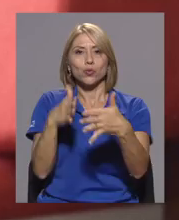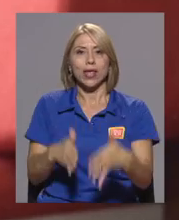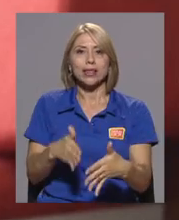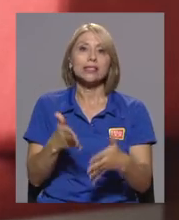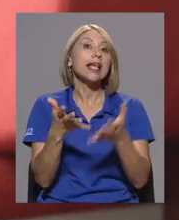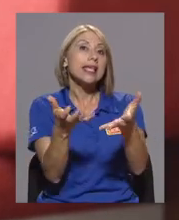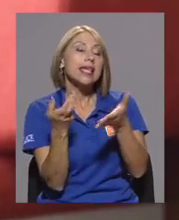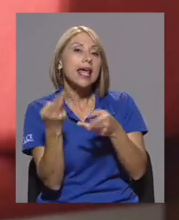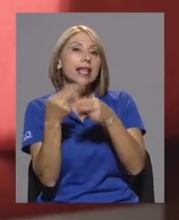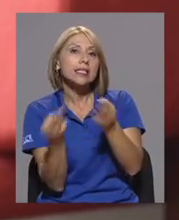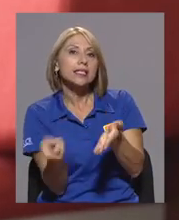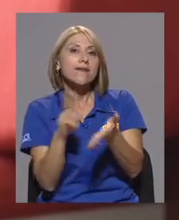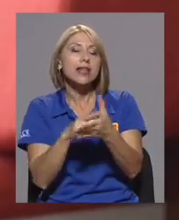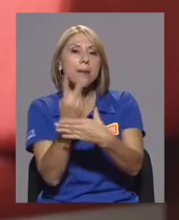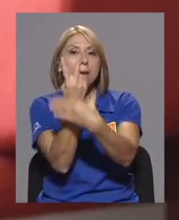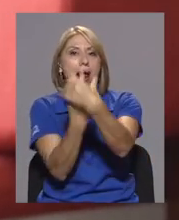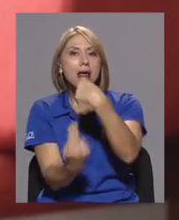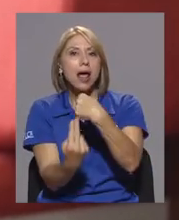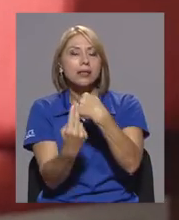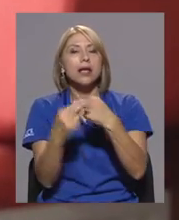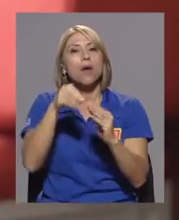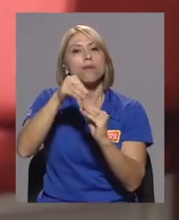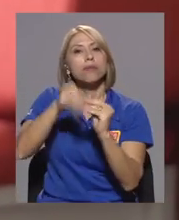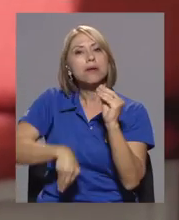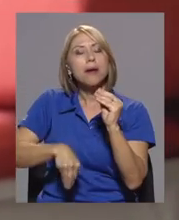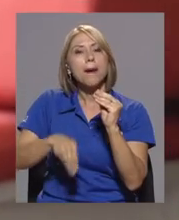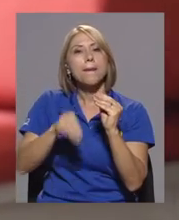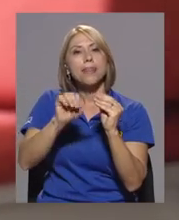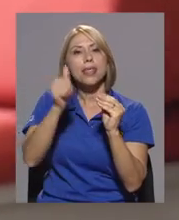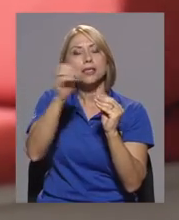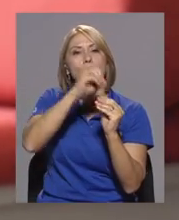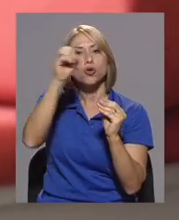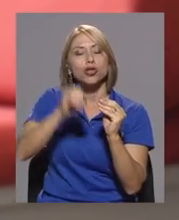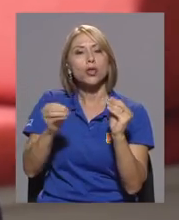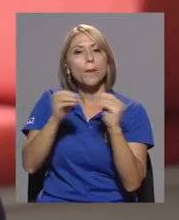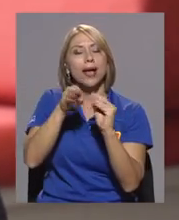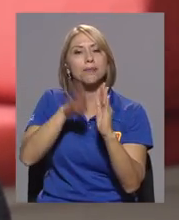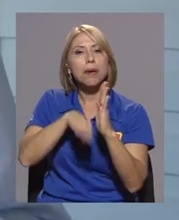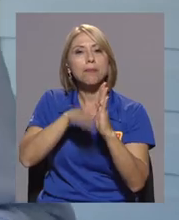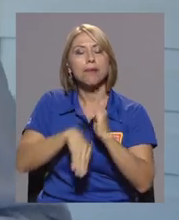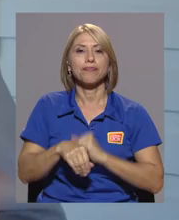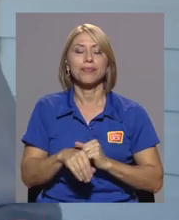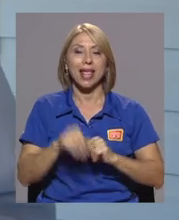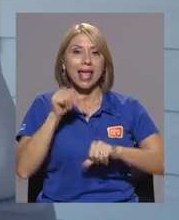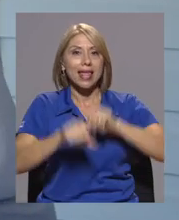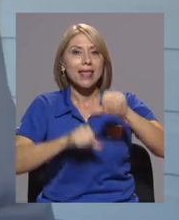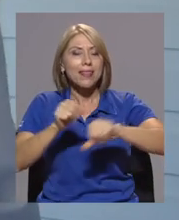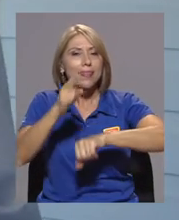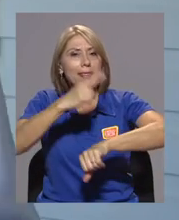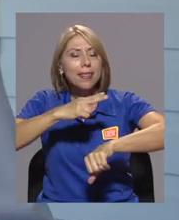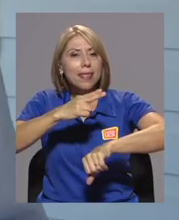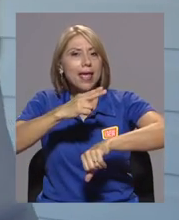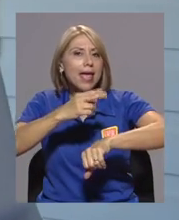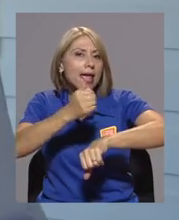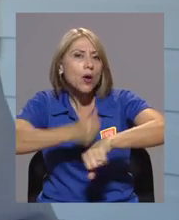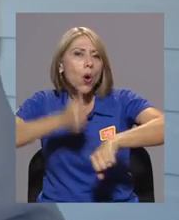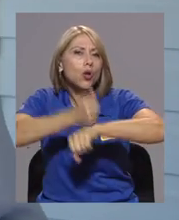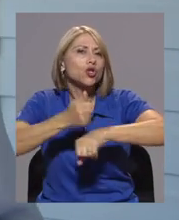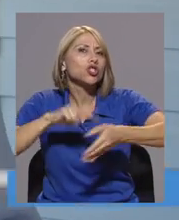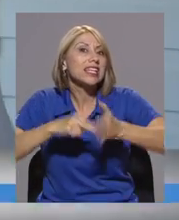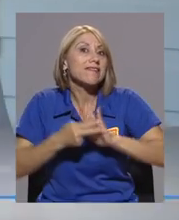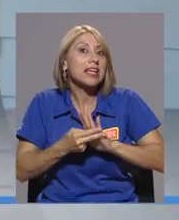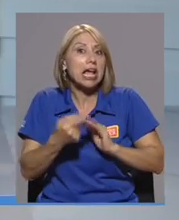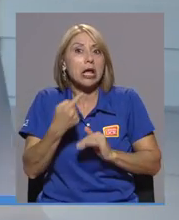En caso de que quieran inscribirse en parejas, se aplica un descuento del 10%. Emprender básicamente tiene por definición